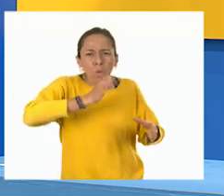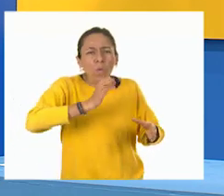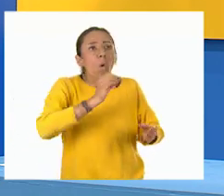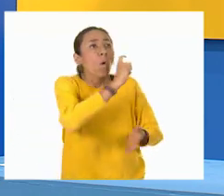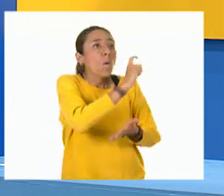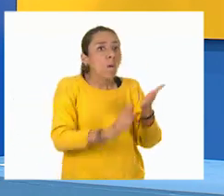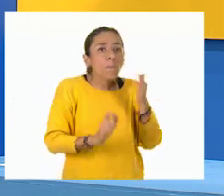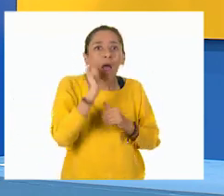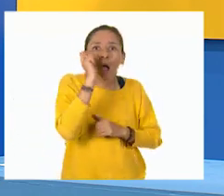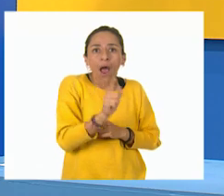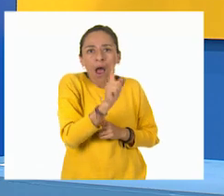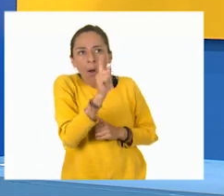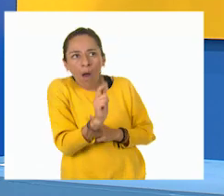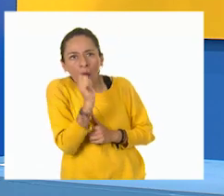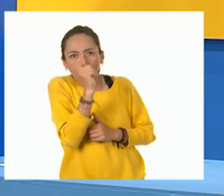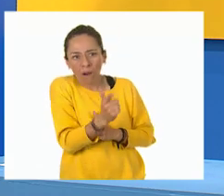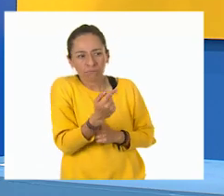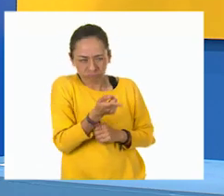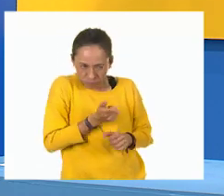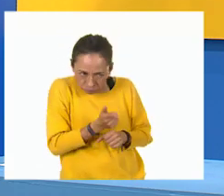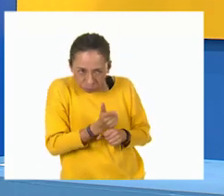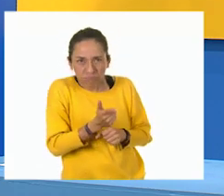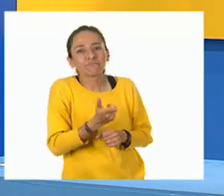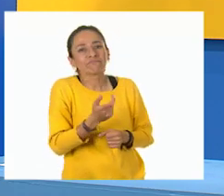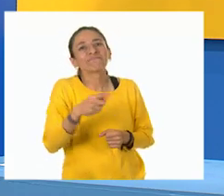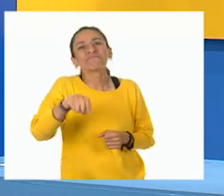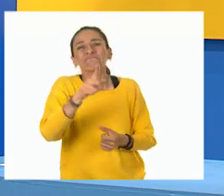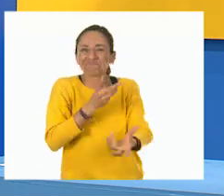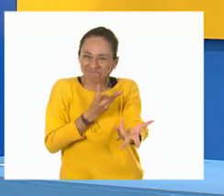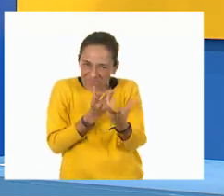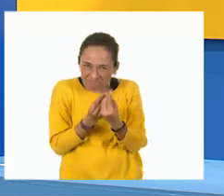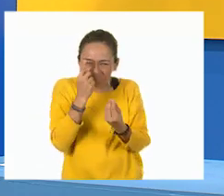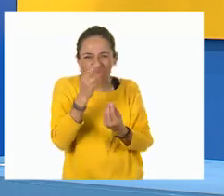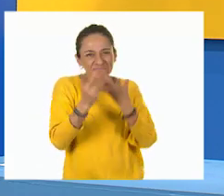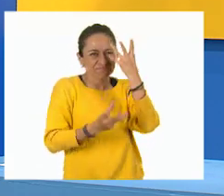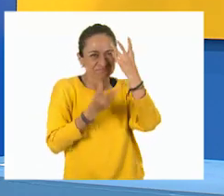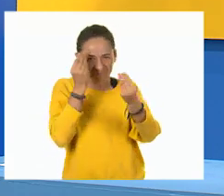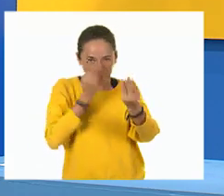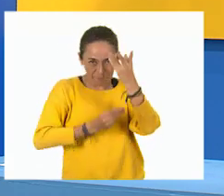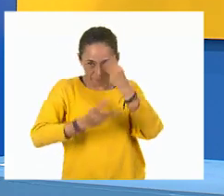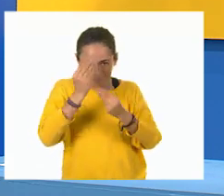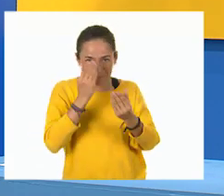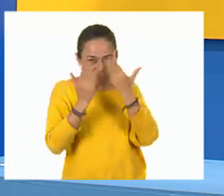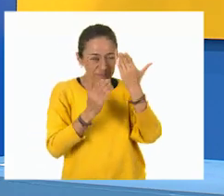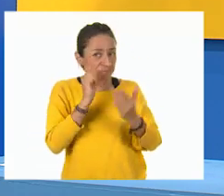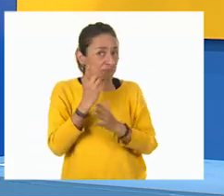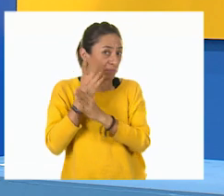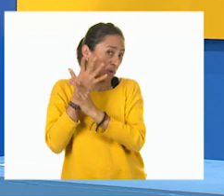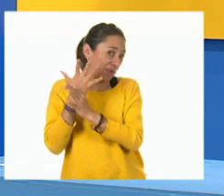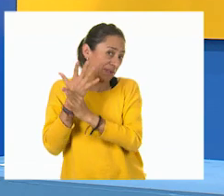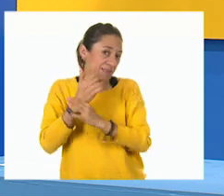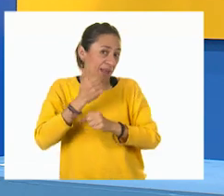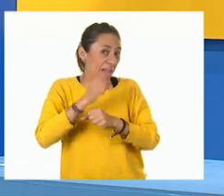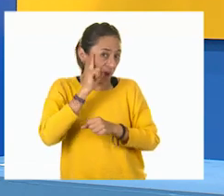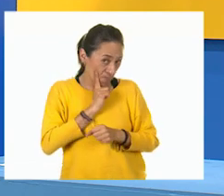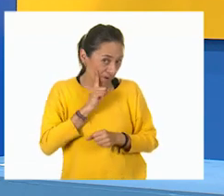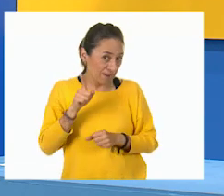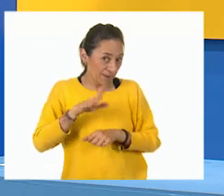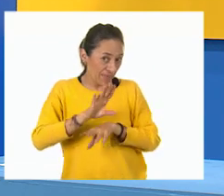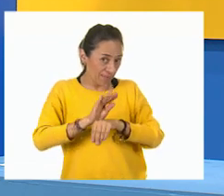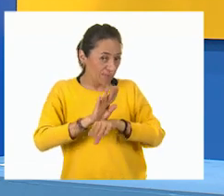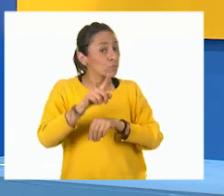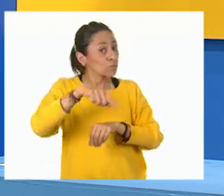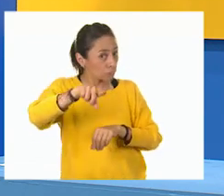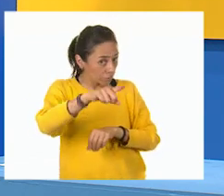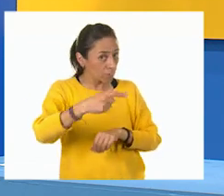invitamos a que sigan con nosotros estudiando y aprendiendo. Quisiera cerrar retomando lo que dice la abuelita de Tom. Sean solidarios y